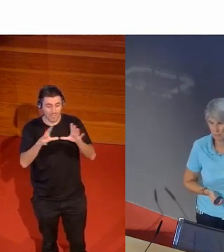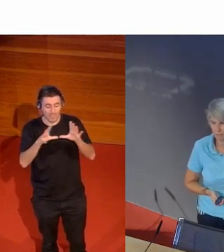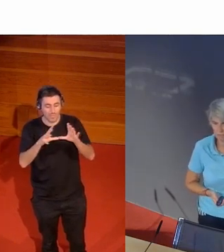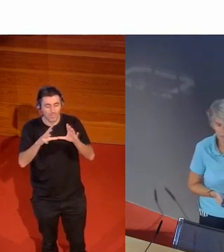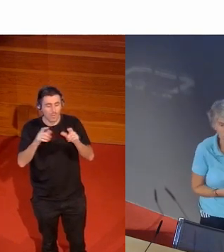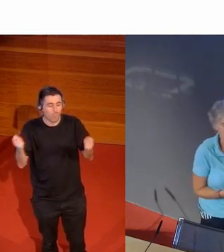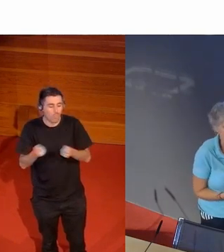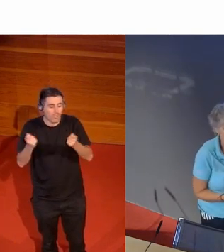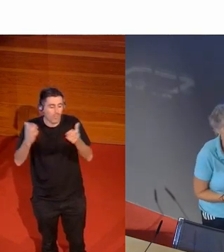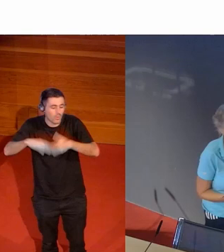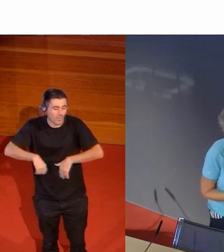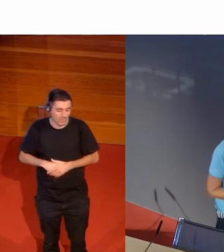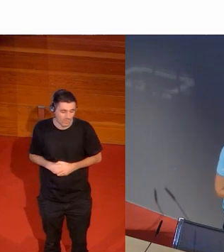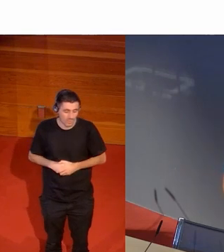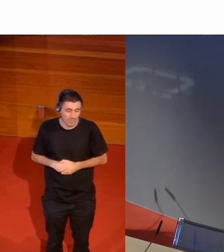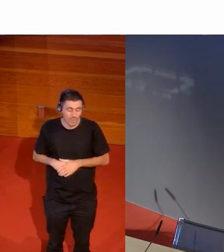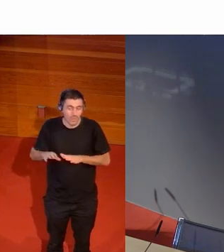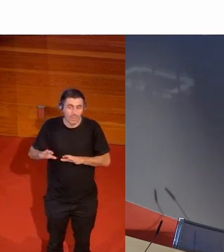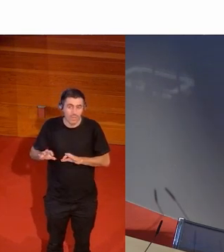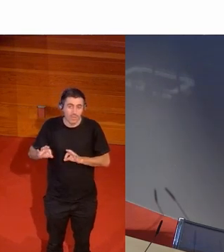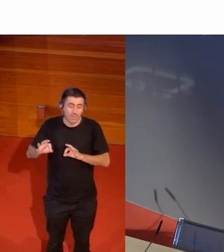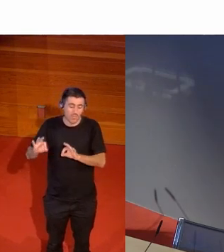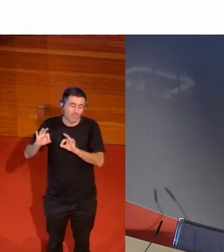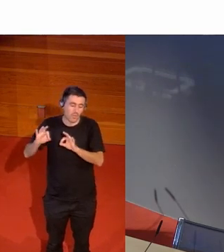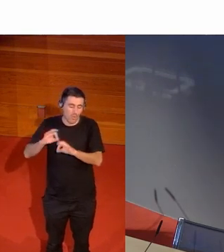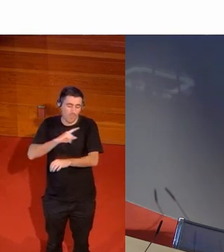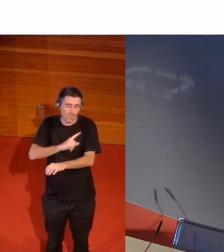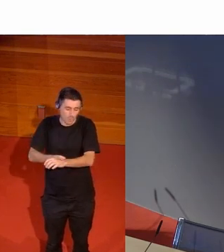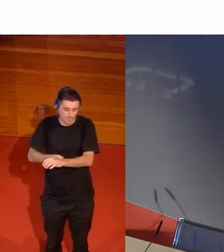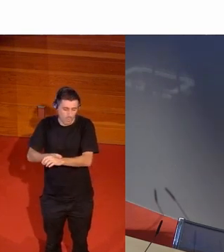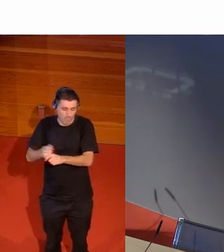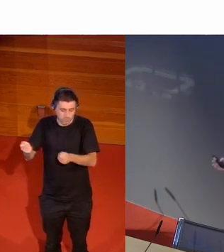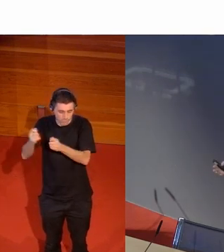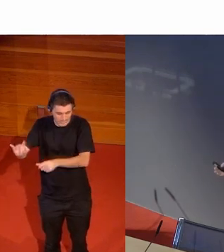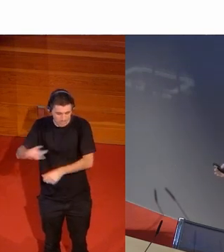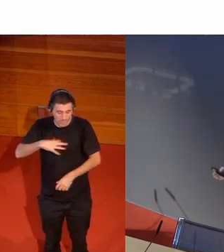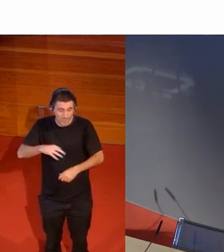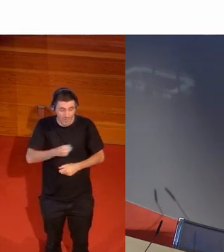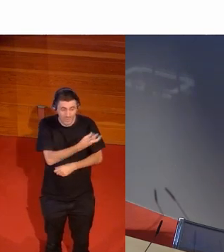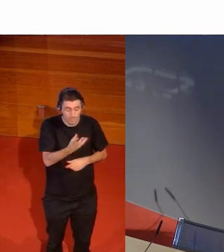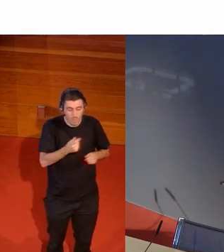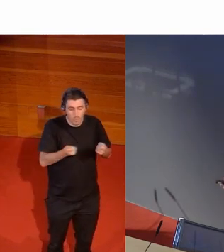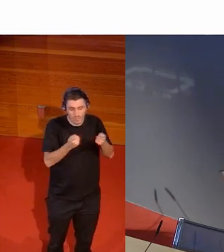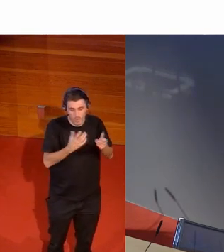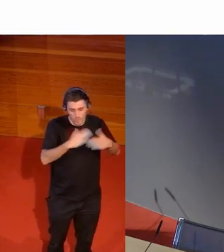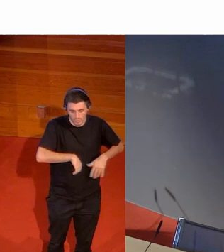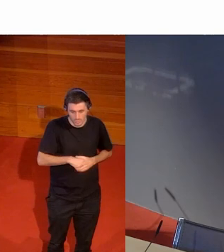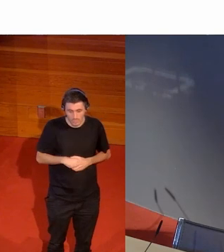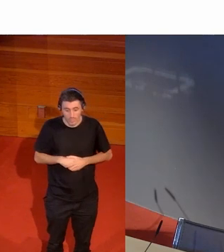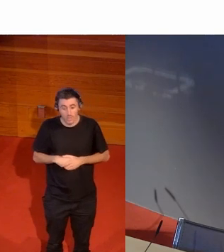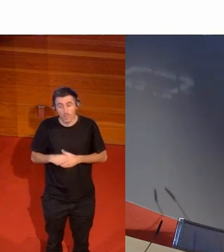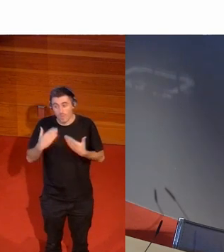publicidad salvo los patrocinios deportivos y eso ha funcionado muy bien porque eso ha permitido que los deportistas puedan